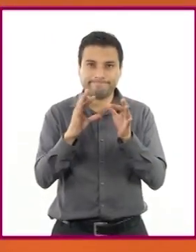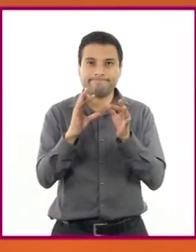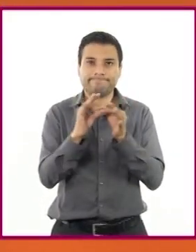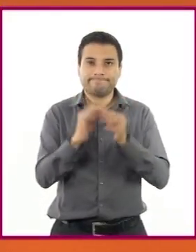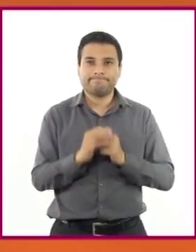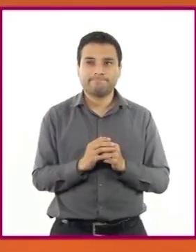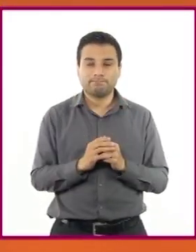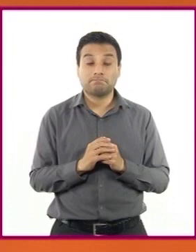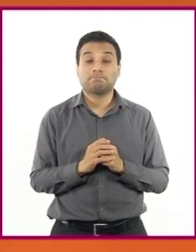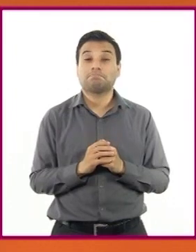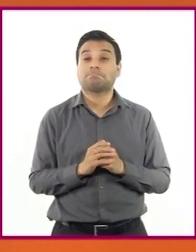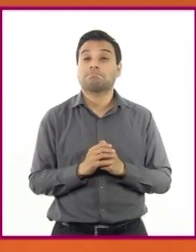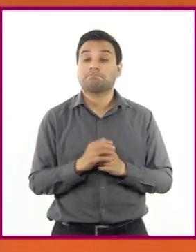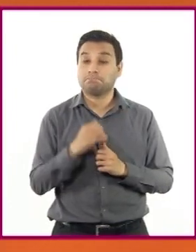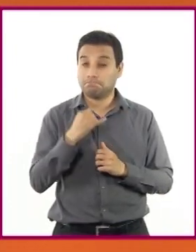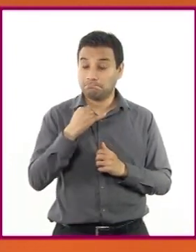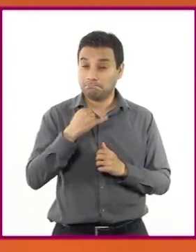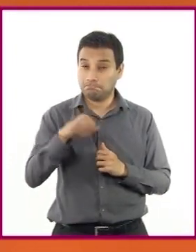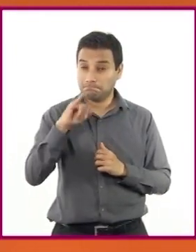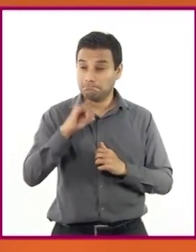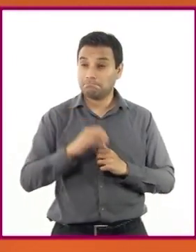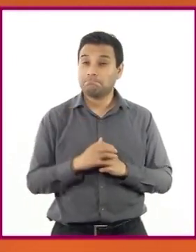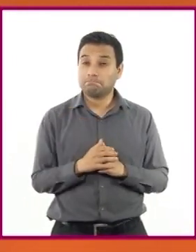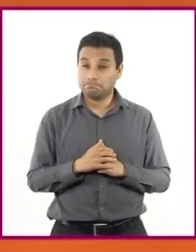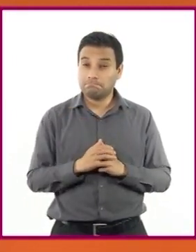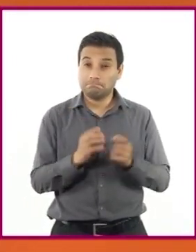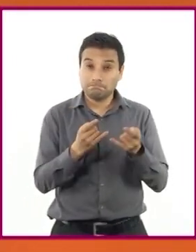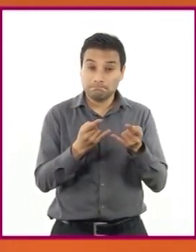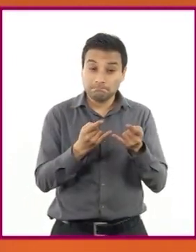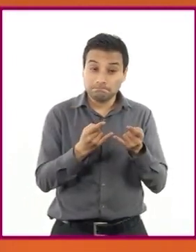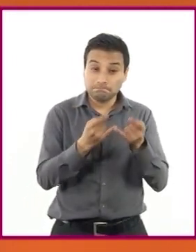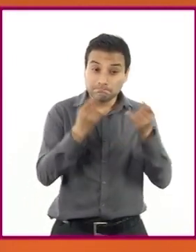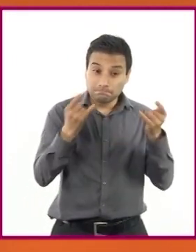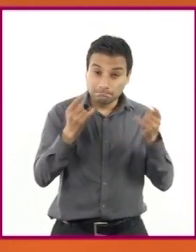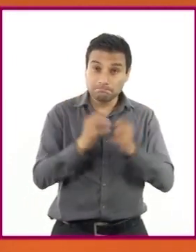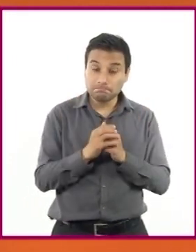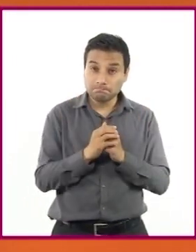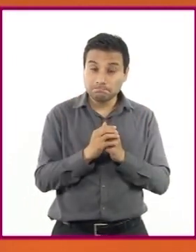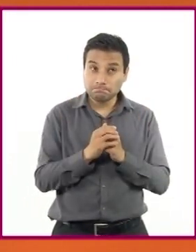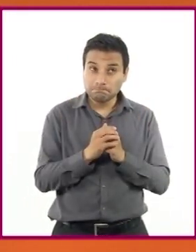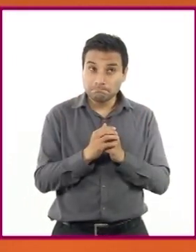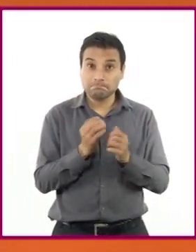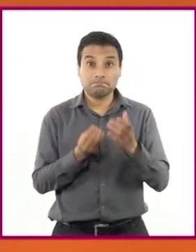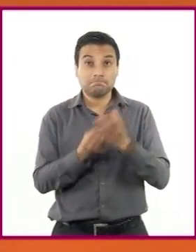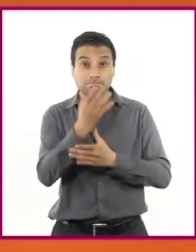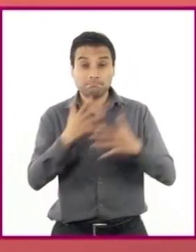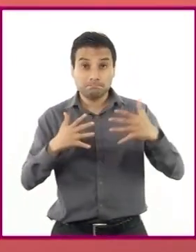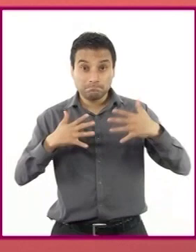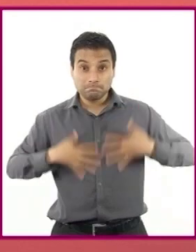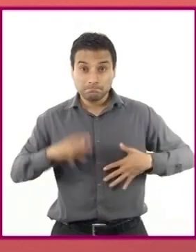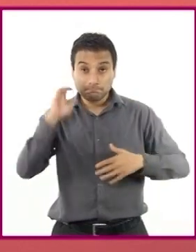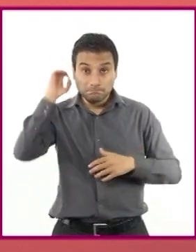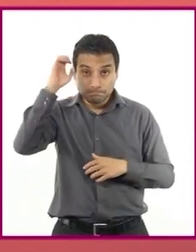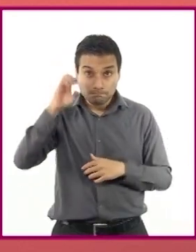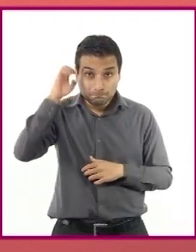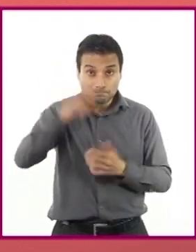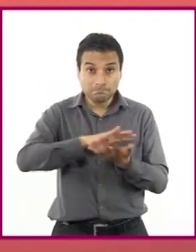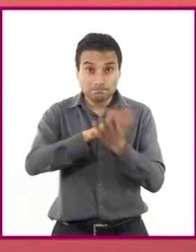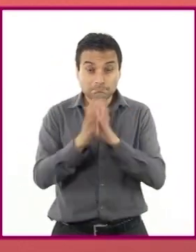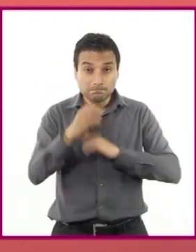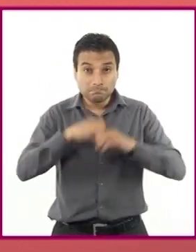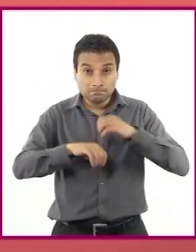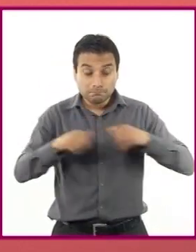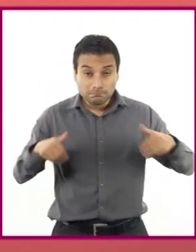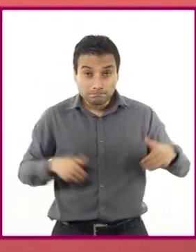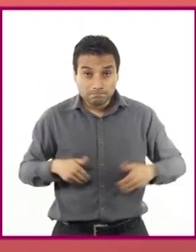No me hubiera imaginado que se pudiera adaptar una historia como el traje nuevo del emperador a teatro. Y no es la única.